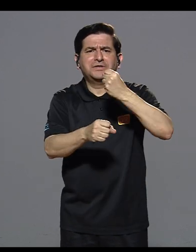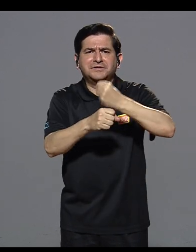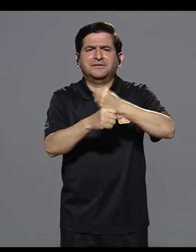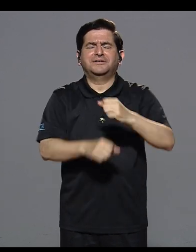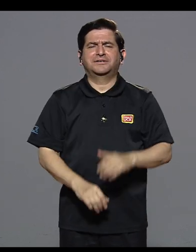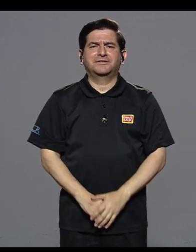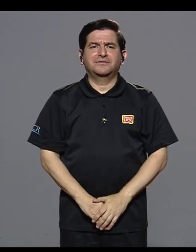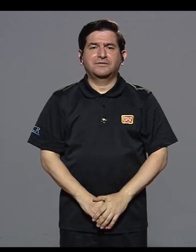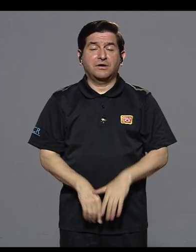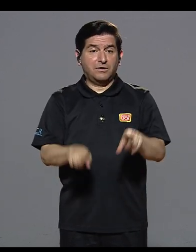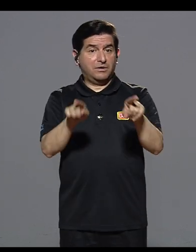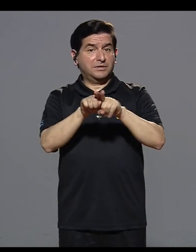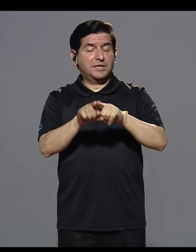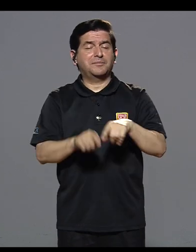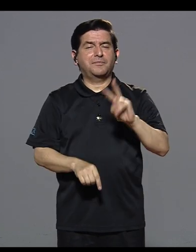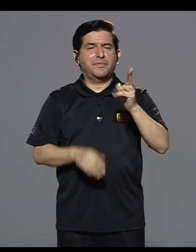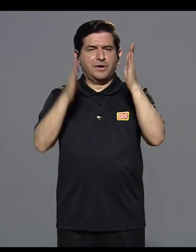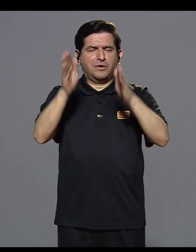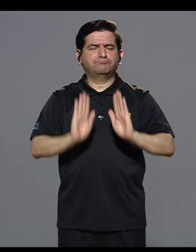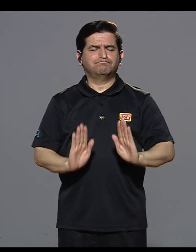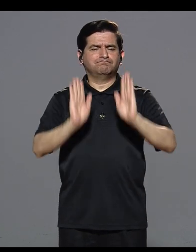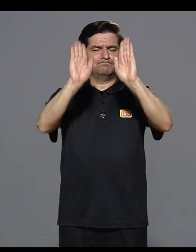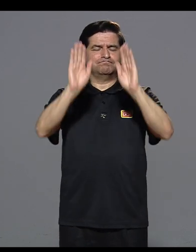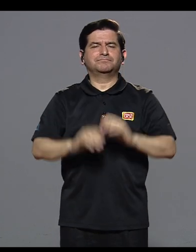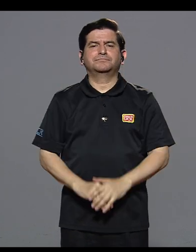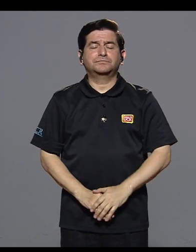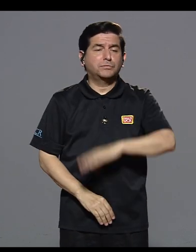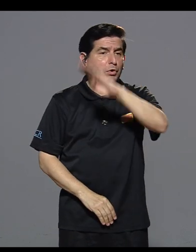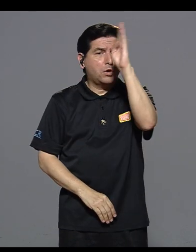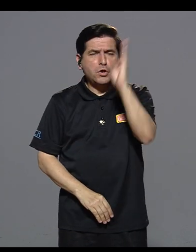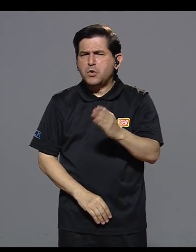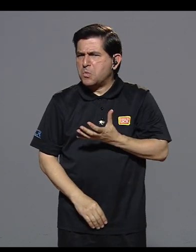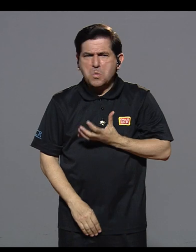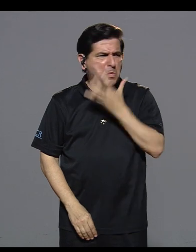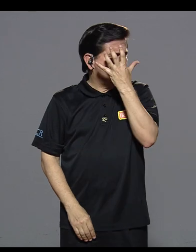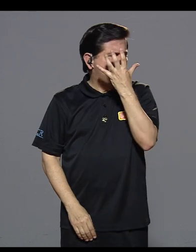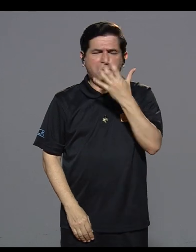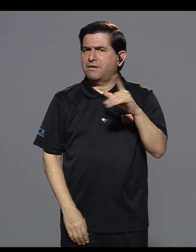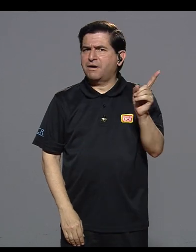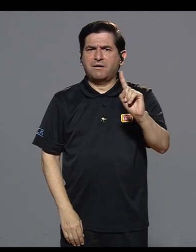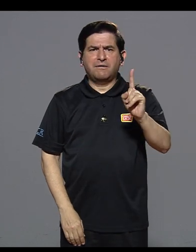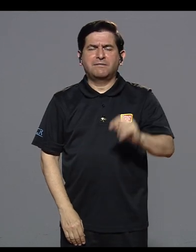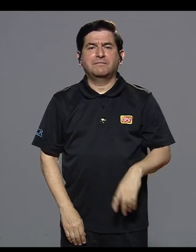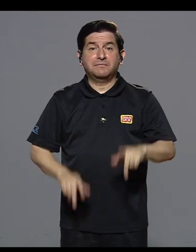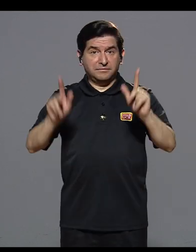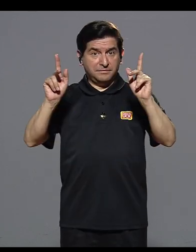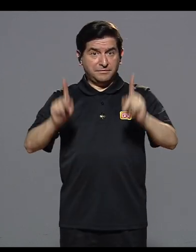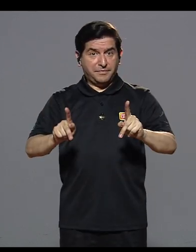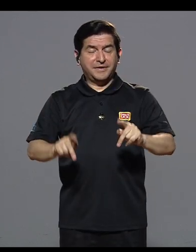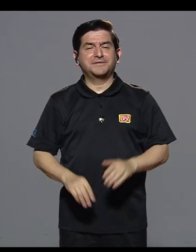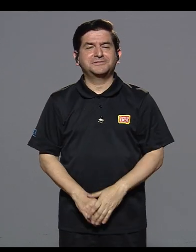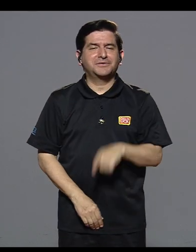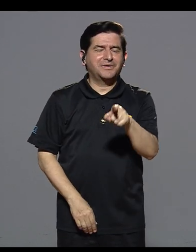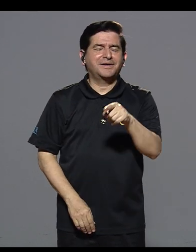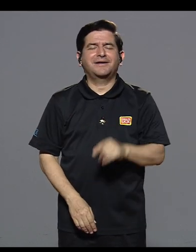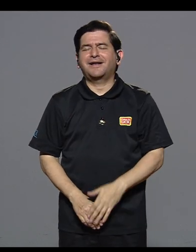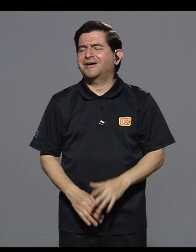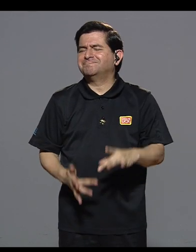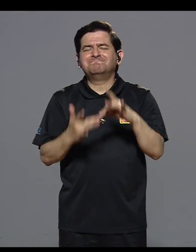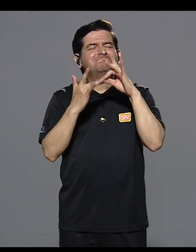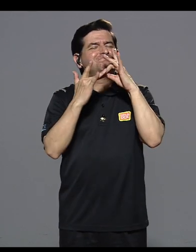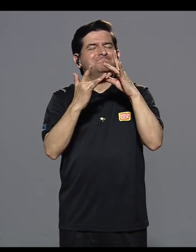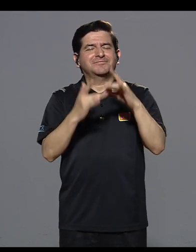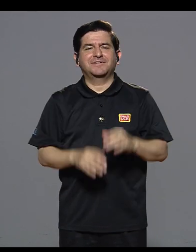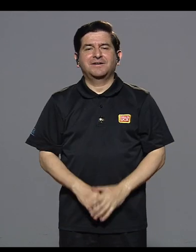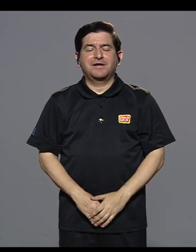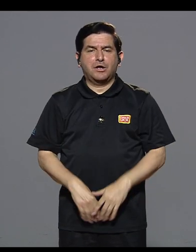iniciativa él para el trabajo y, además, es un gran compañero. A él nunca se le ve bravo. Una persona